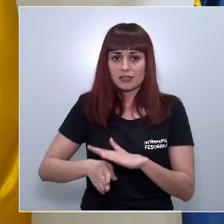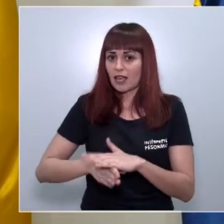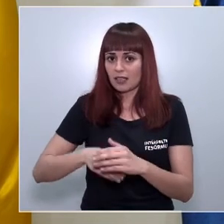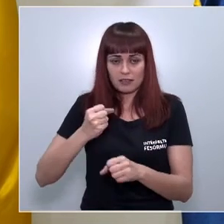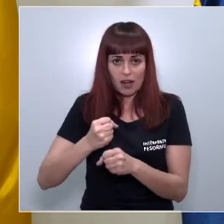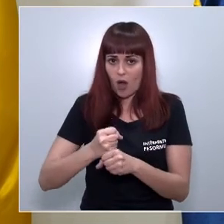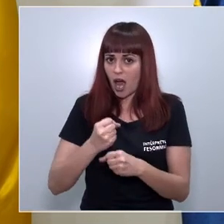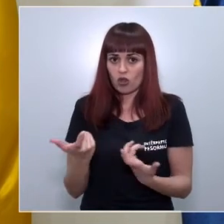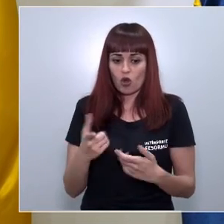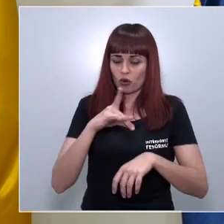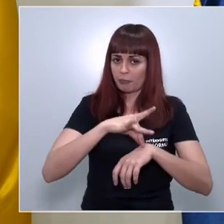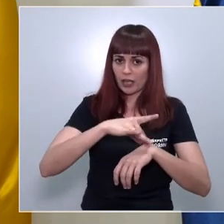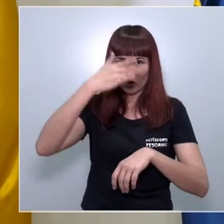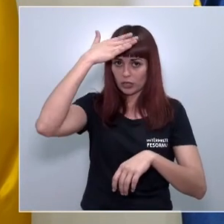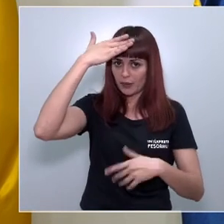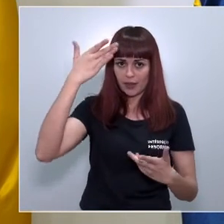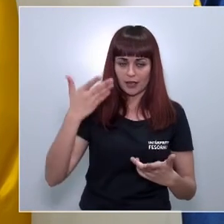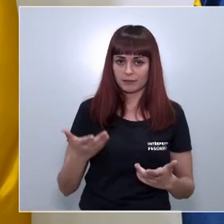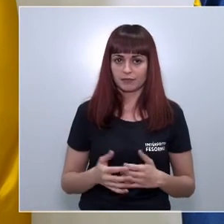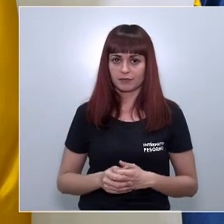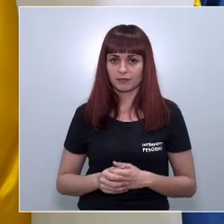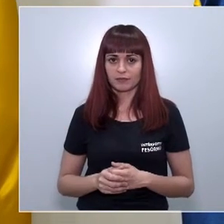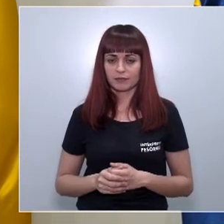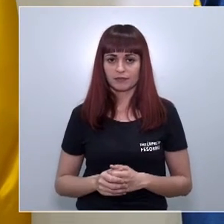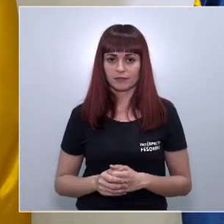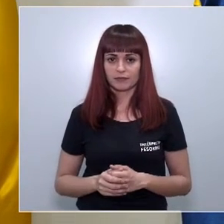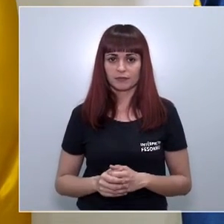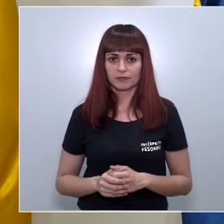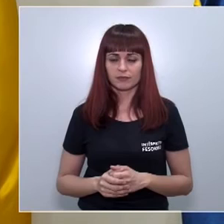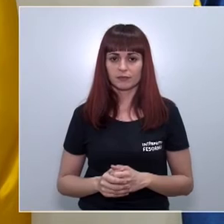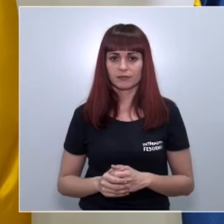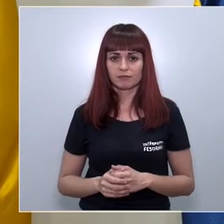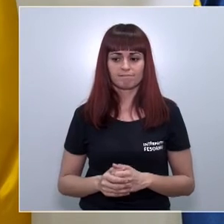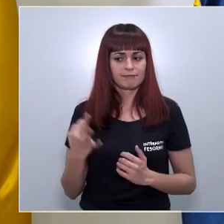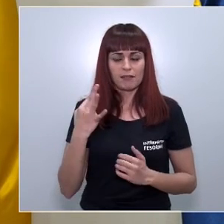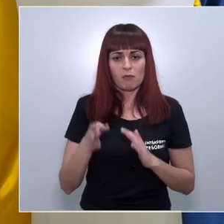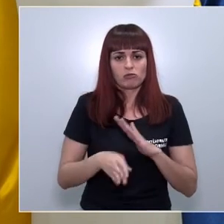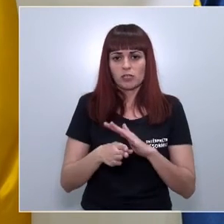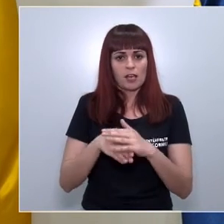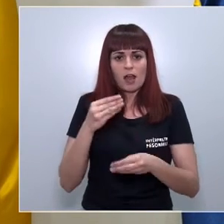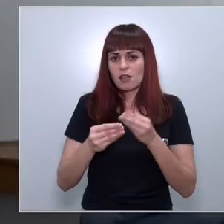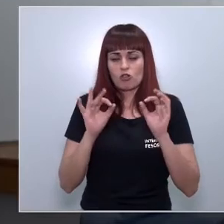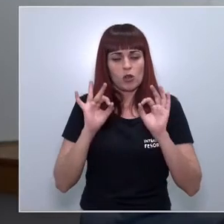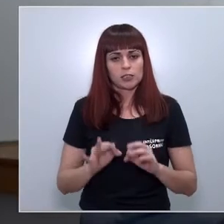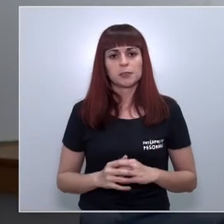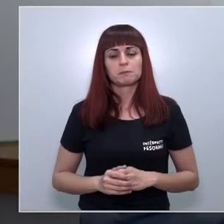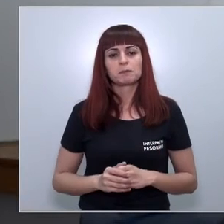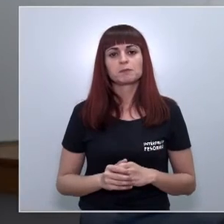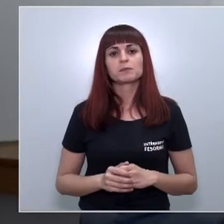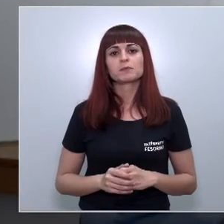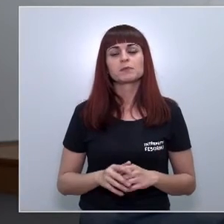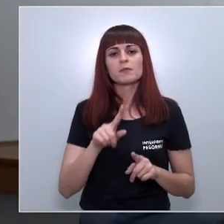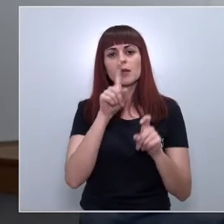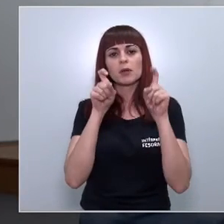trabajando con primaria y esto no es lo que hemos gastado sino lo que hay que seguir haciendo ¿no? Al consejero de